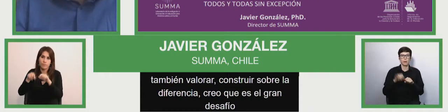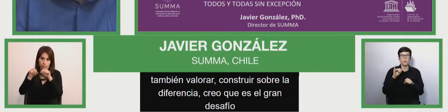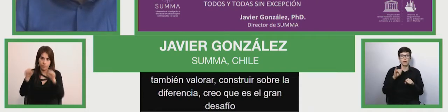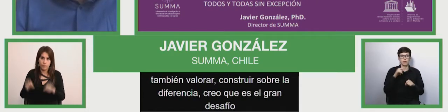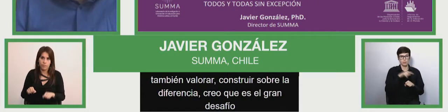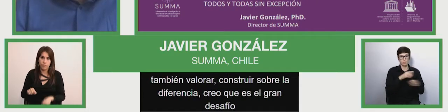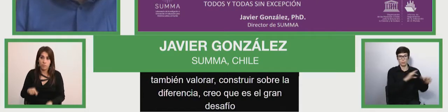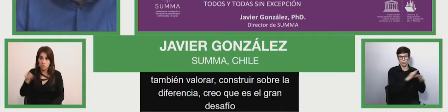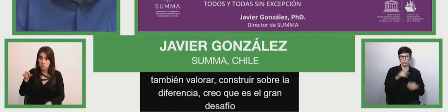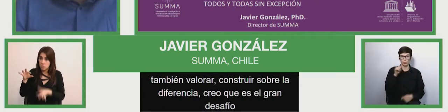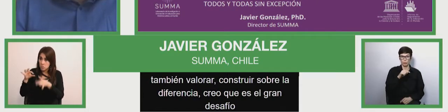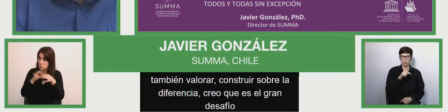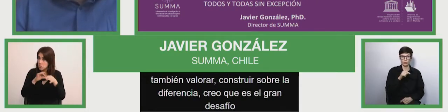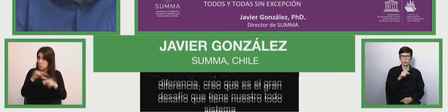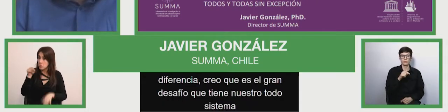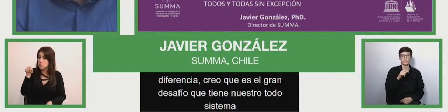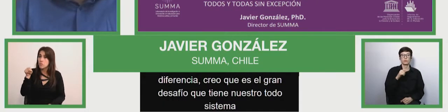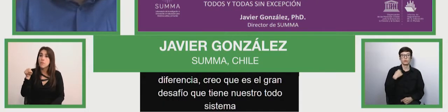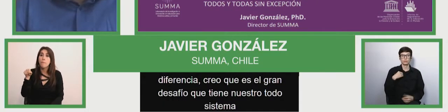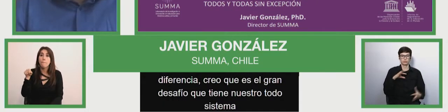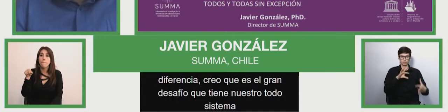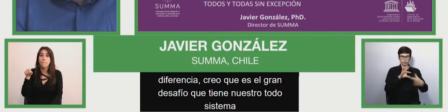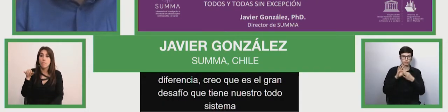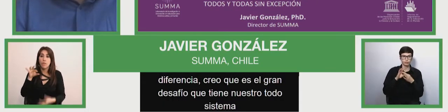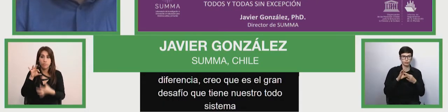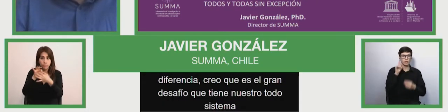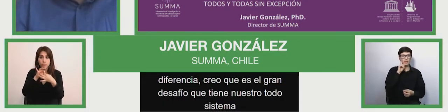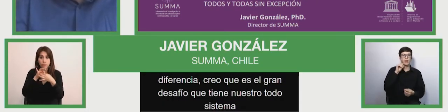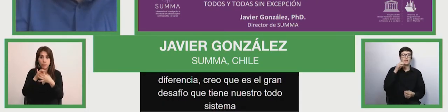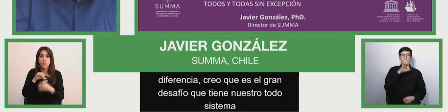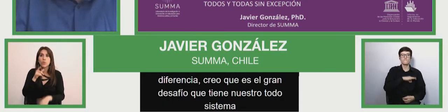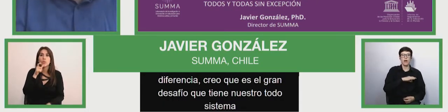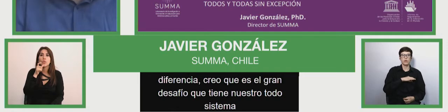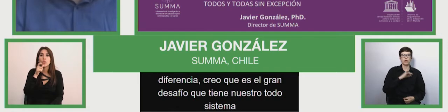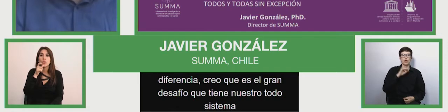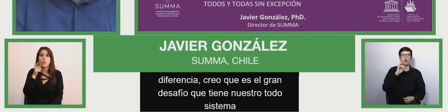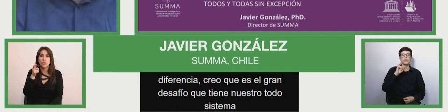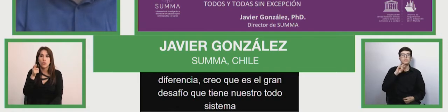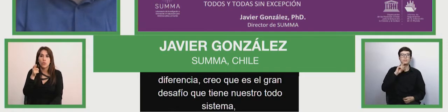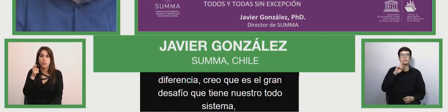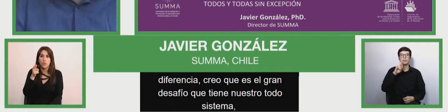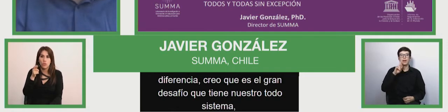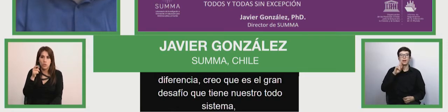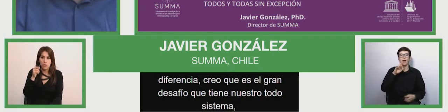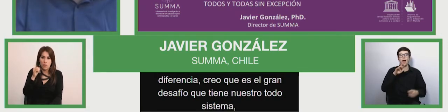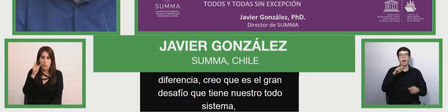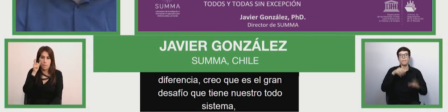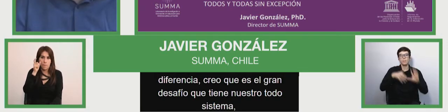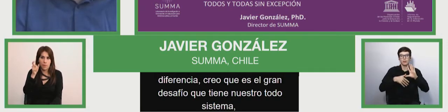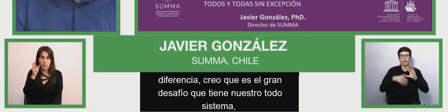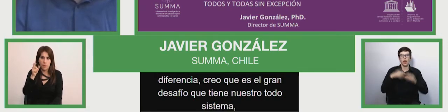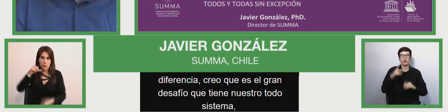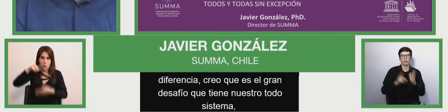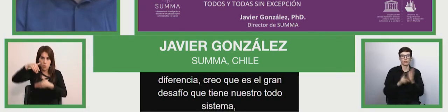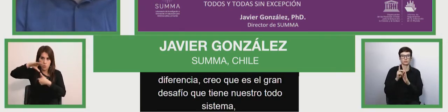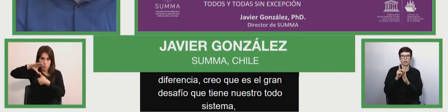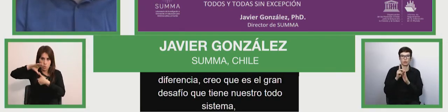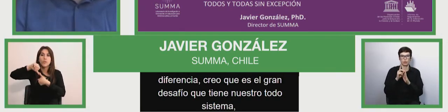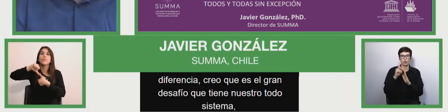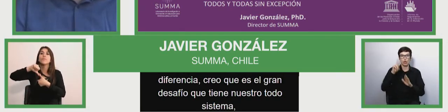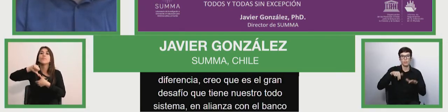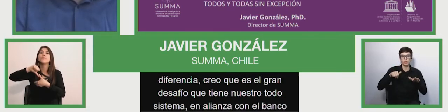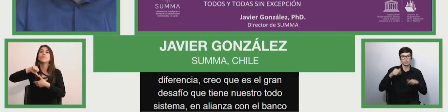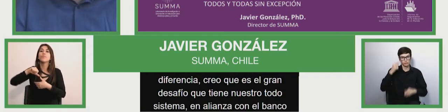que, en alianza con el Banco Interamericano de Desarrollo, el 2016 se crea SUMA como un centro de